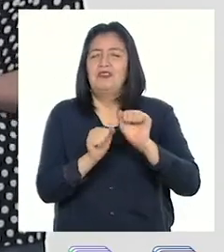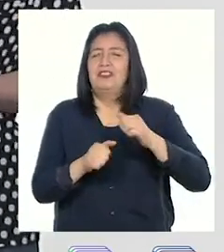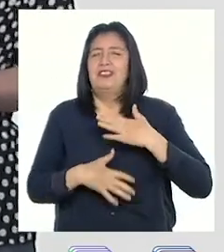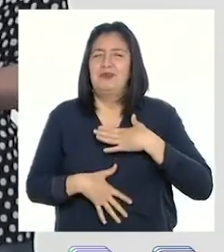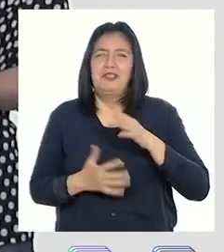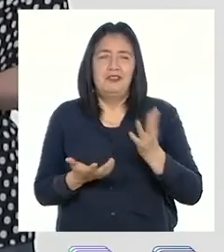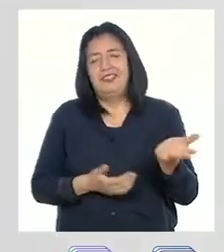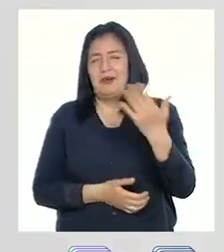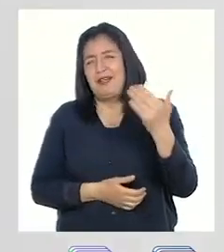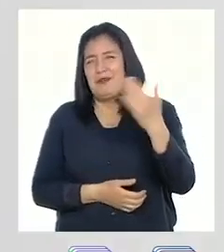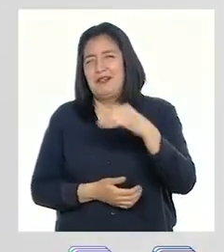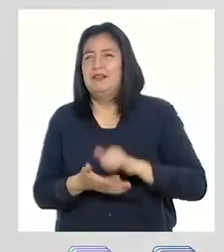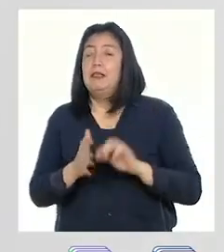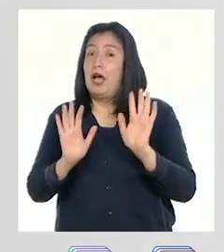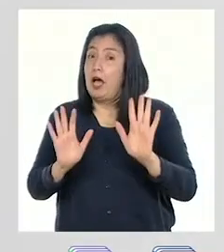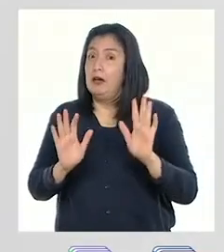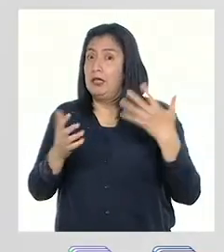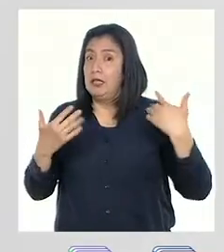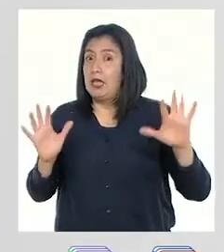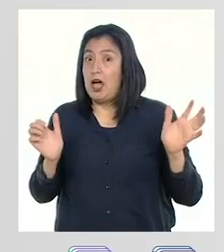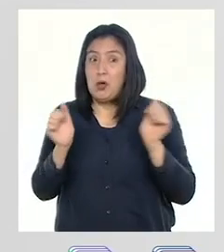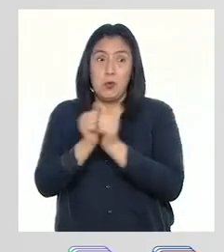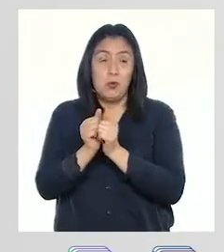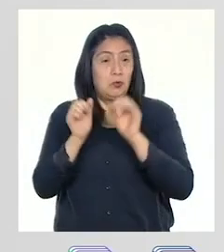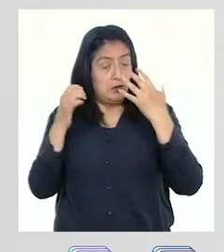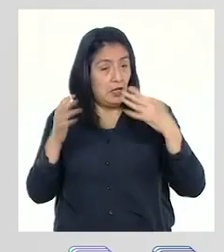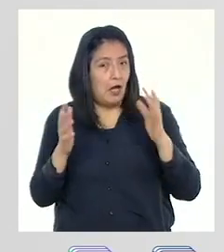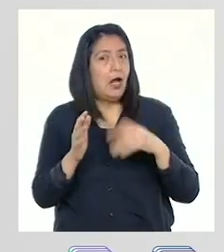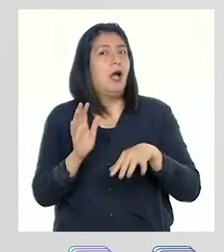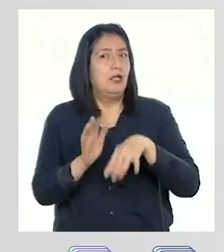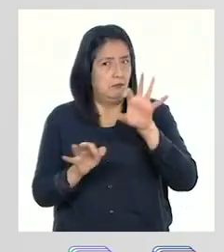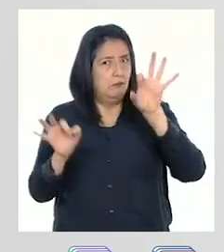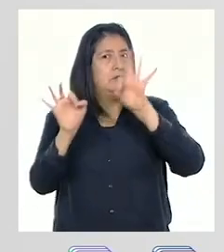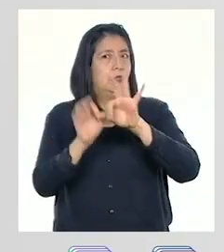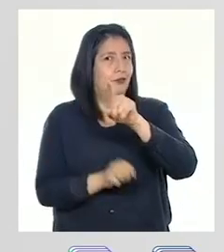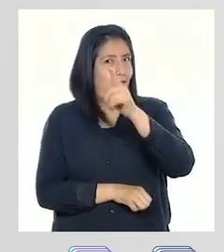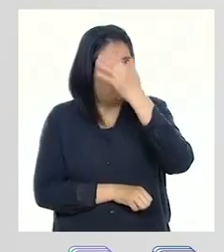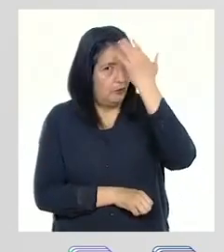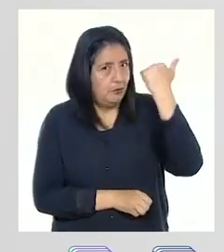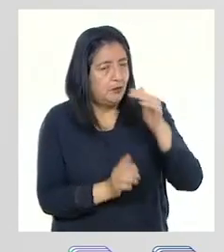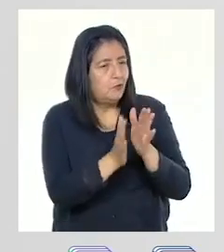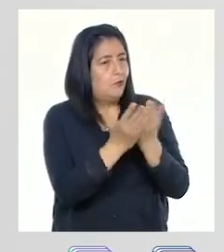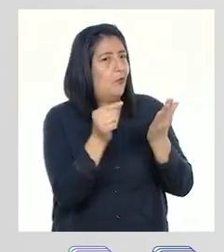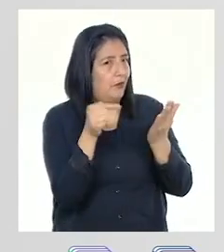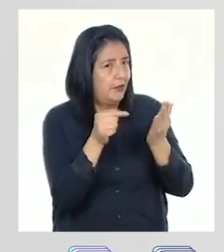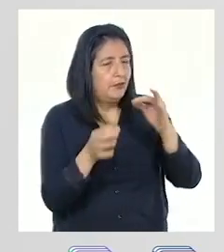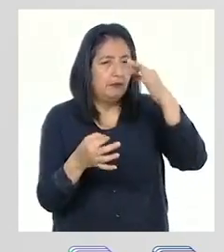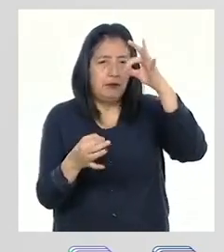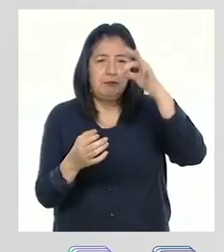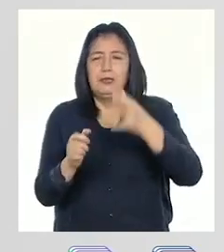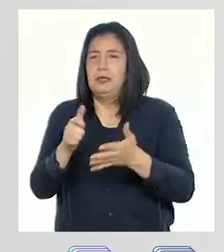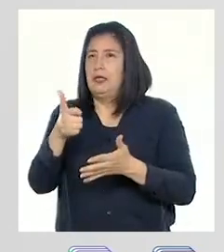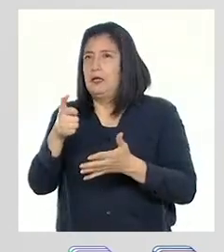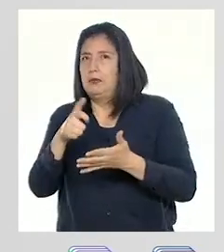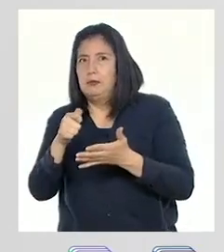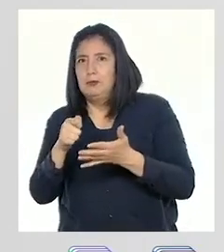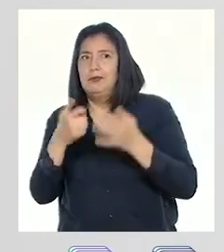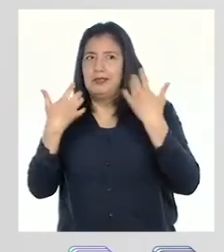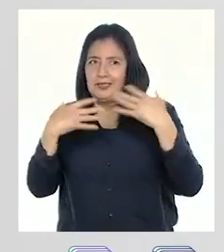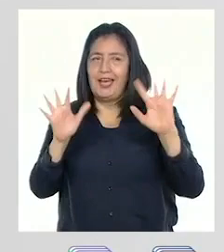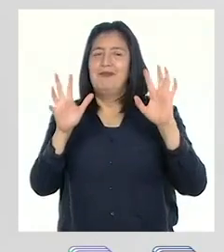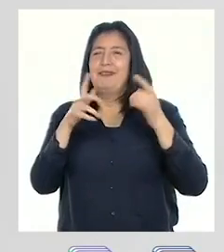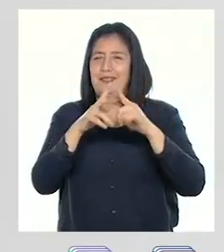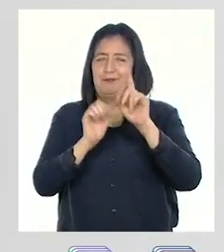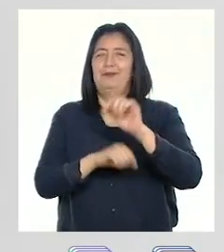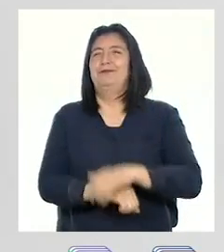divertido. Así que llámalo. Y ahora que estamos todos juntos, eso sí, muy importante, no olvidarse de sus cuadernos, sus hojas de papel, su lápiz, lapicero, porque